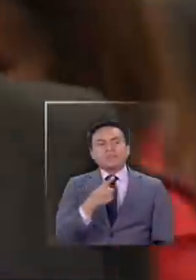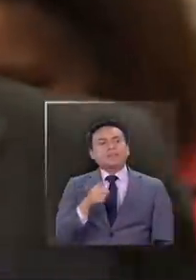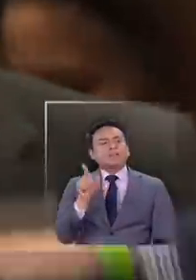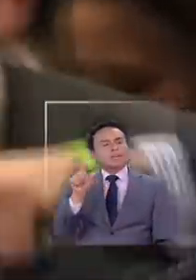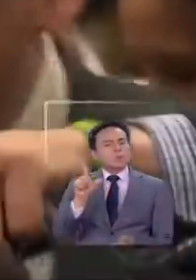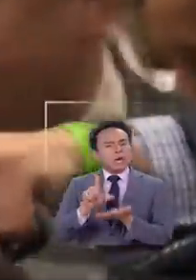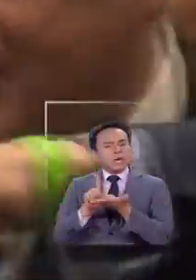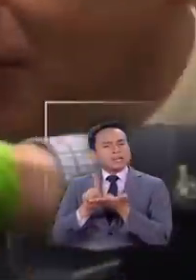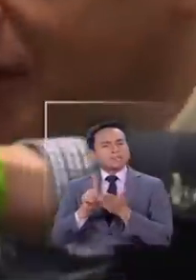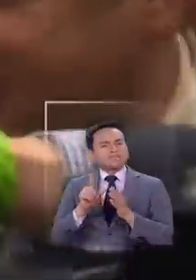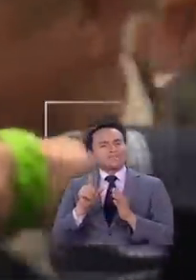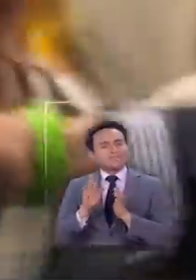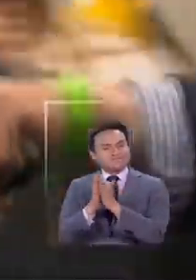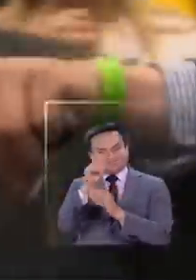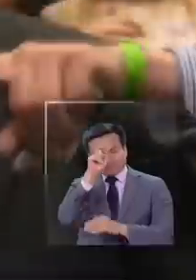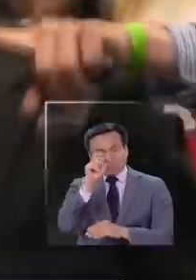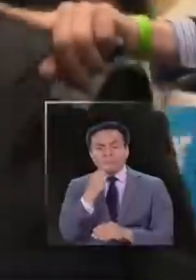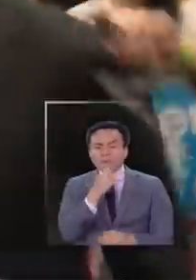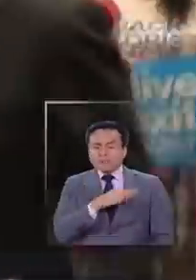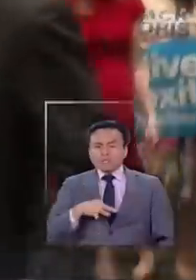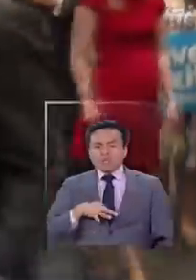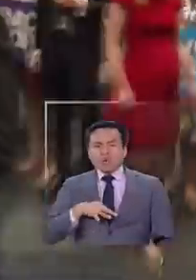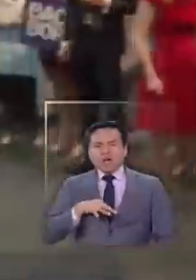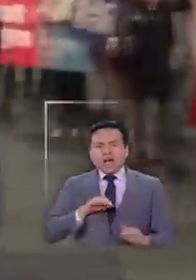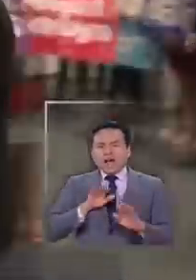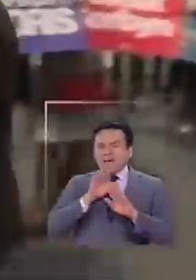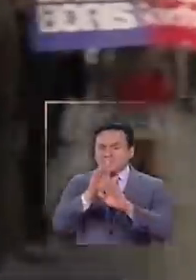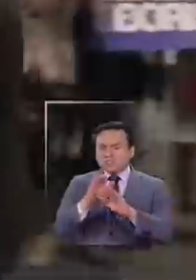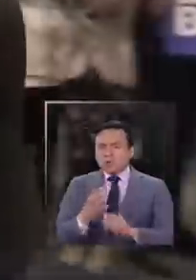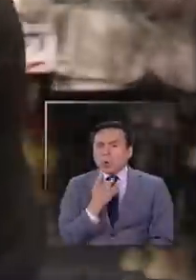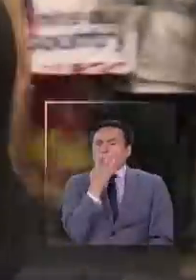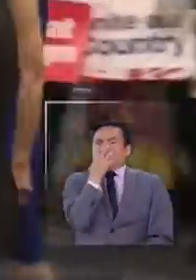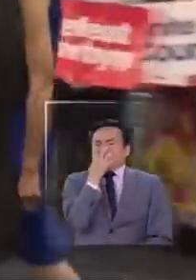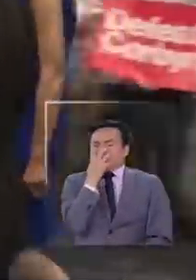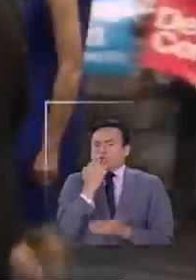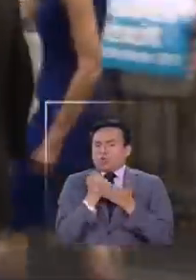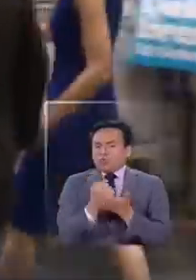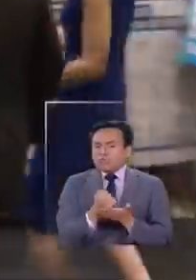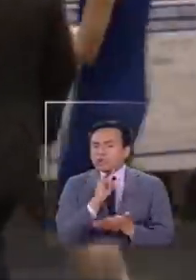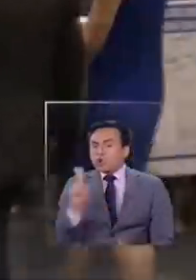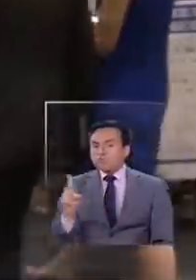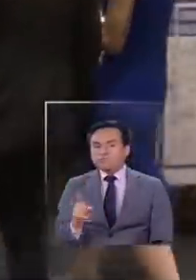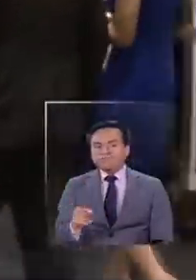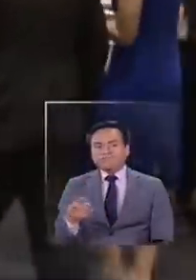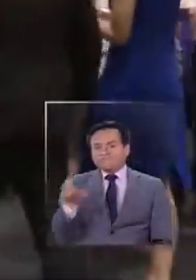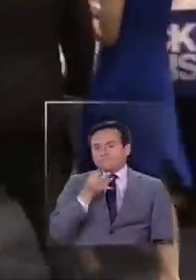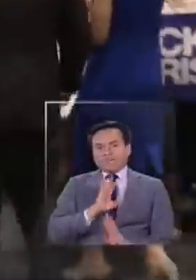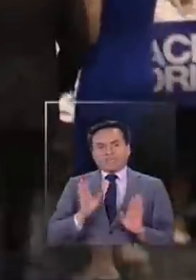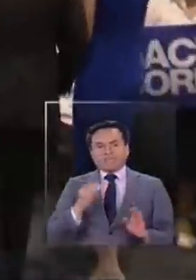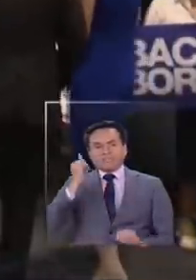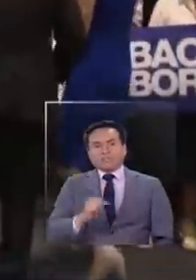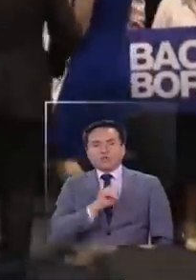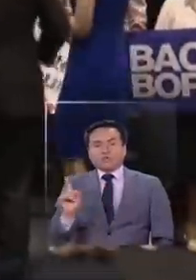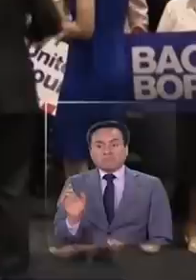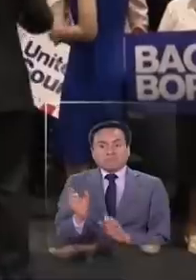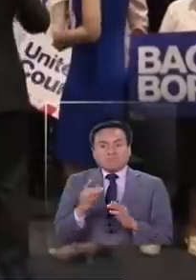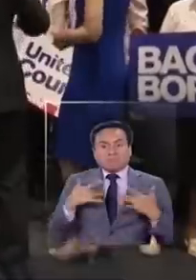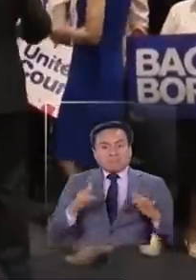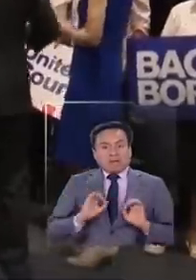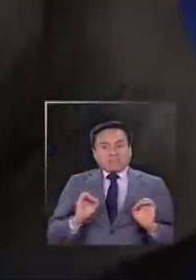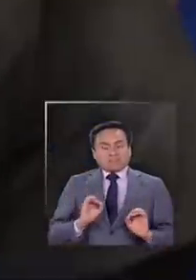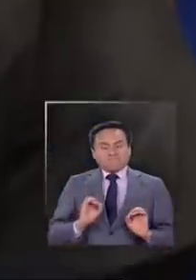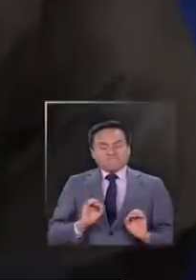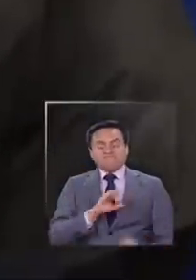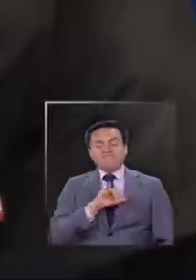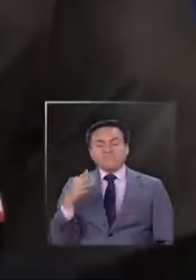Street si es que el primer ministro estaba siendo asistido por oxígeno. No quisieron ni confirmarlo ni negarlo. Luego,